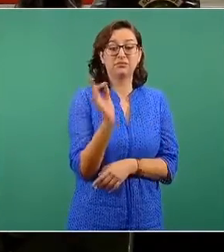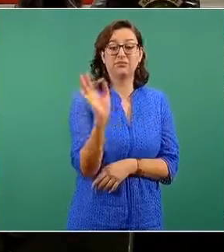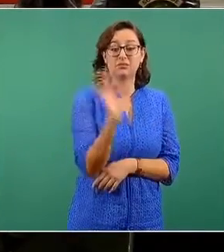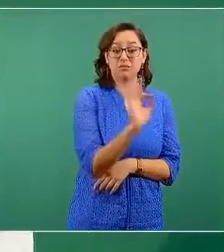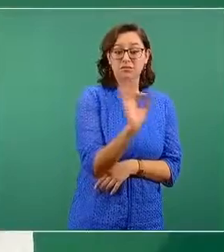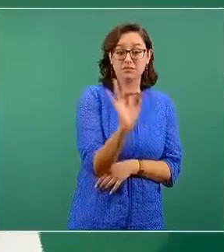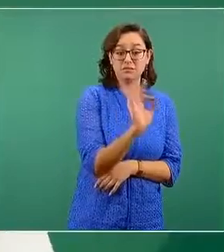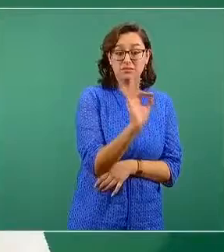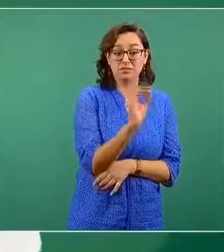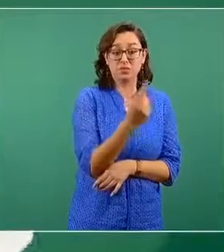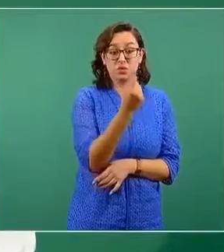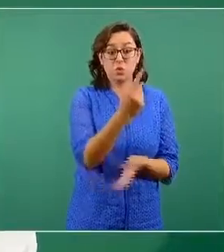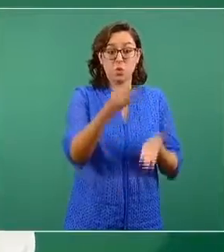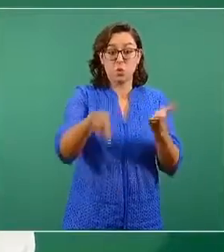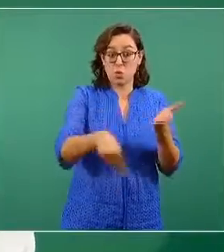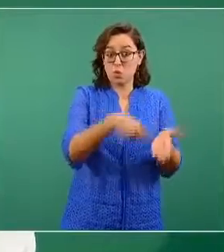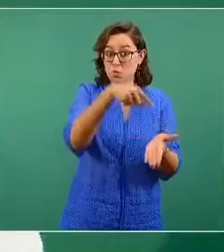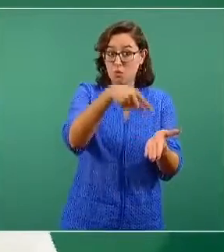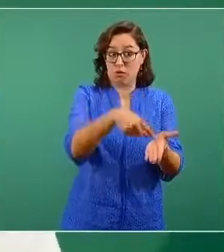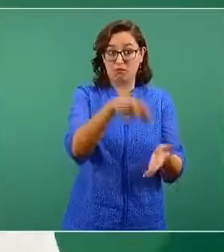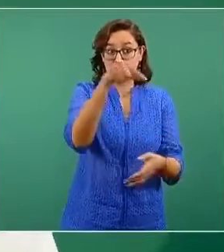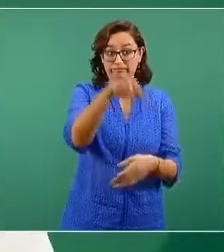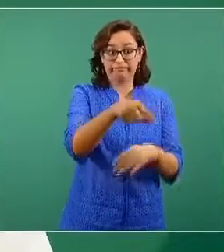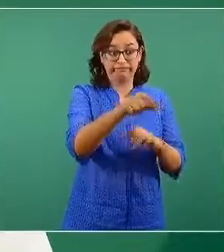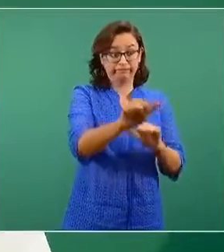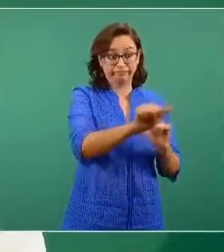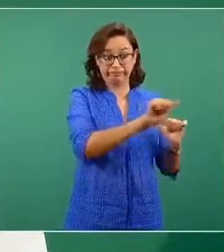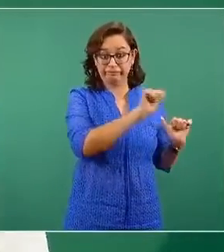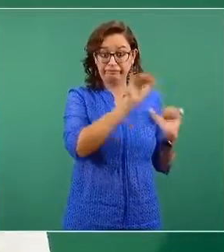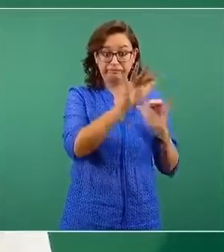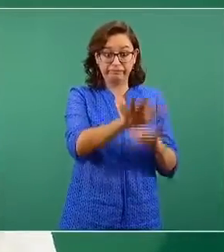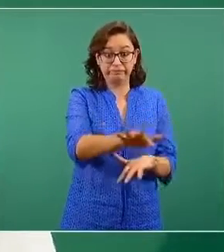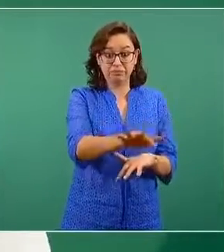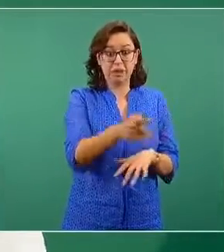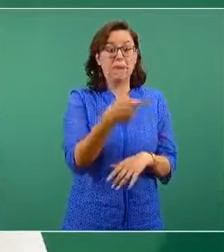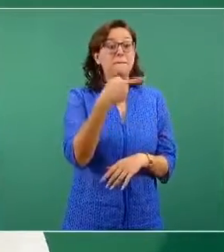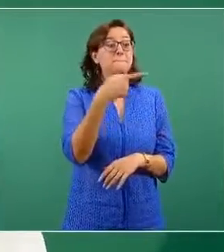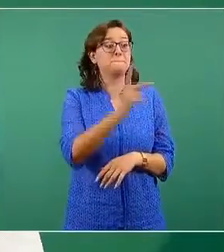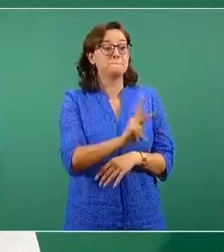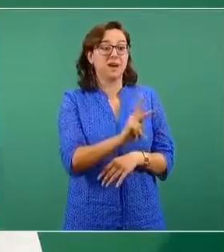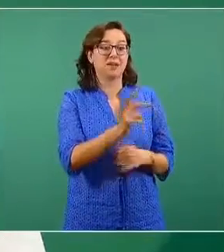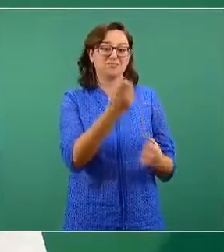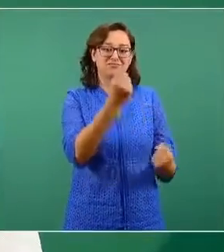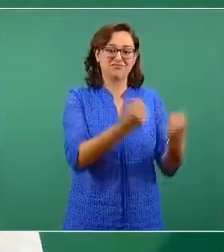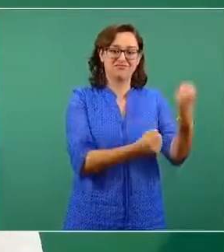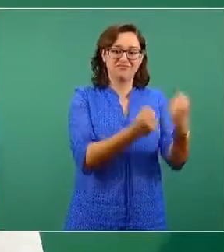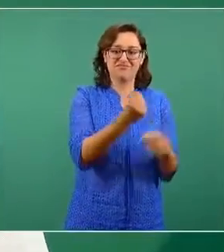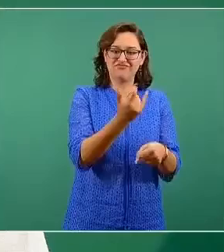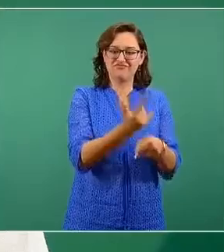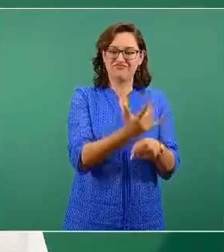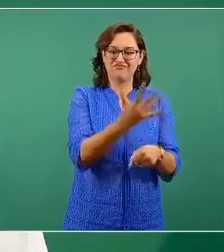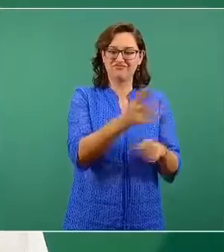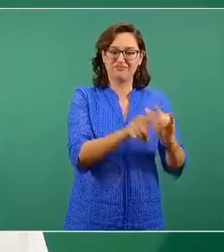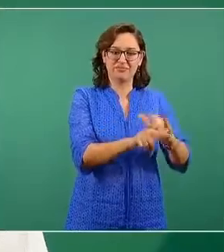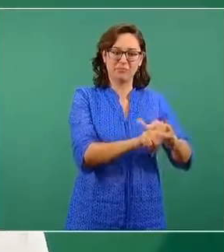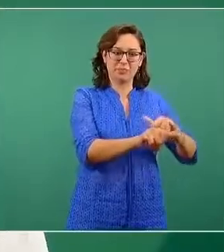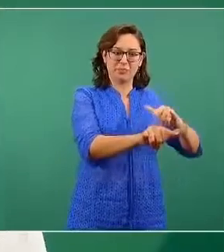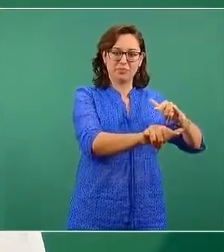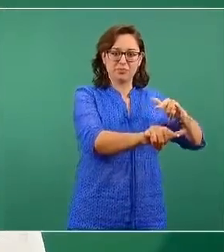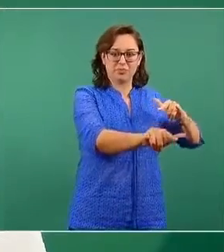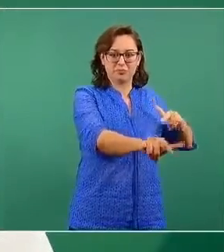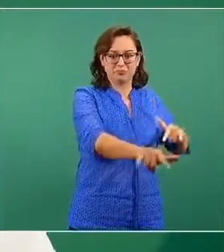seleccionar un sitio de fácil acceso, pero que estorbe momentáneamente el tránsito vehicular convencional.